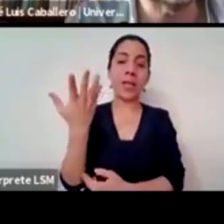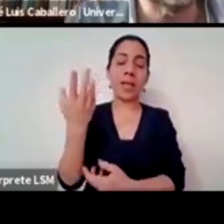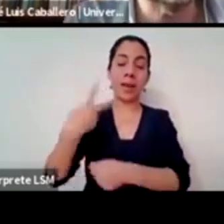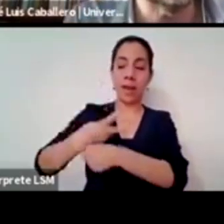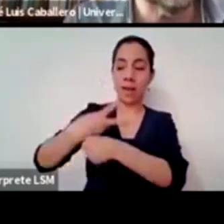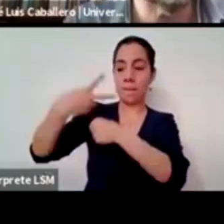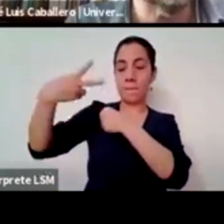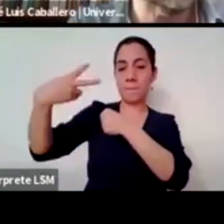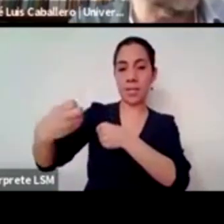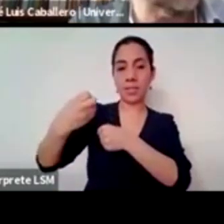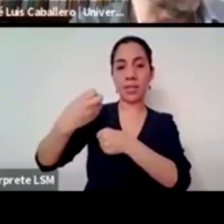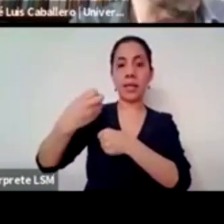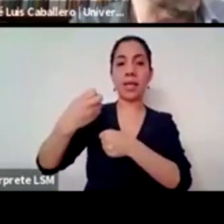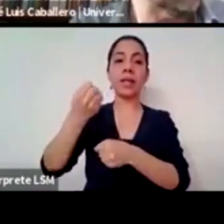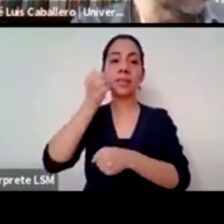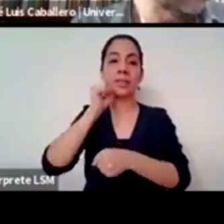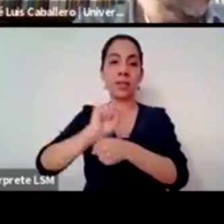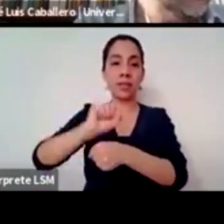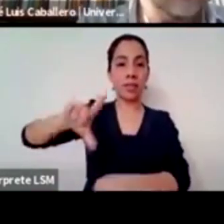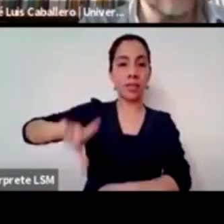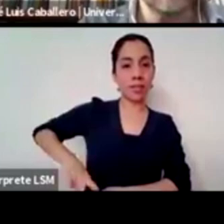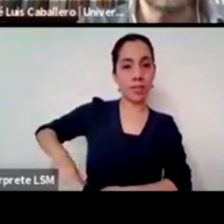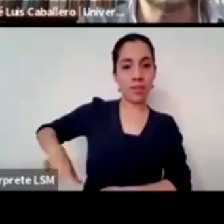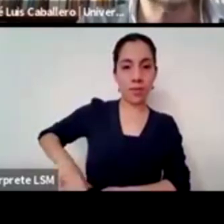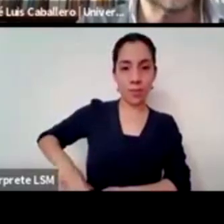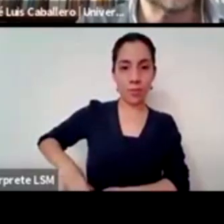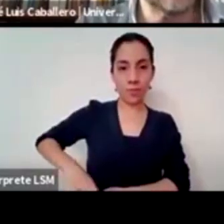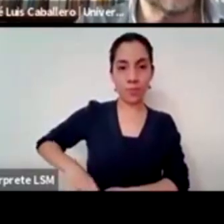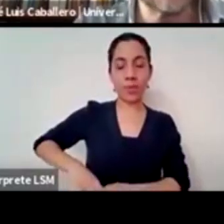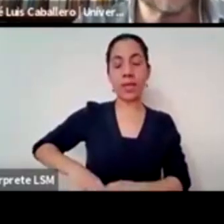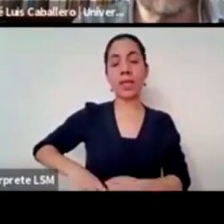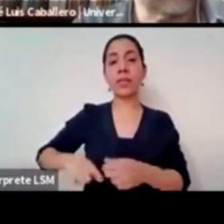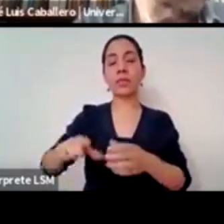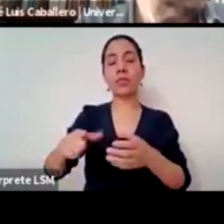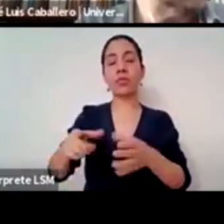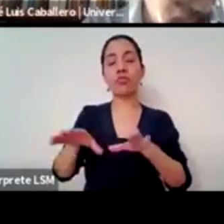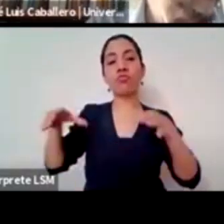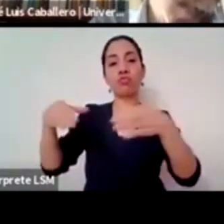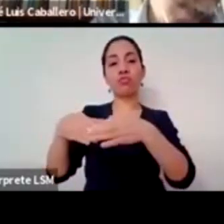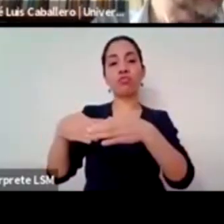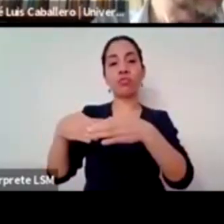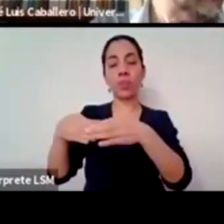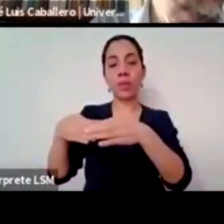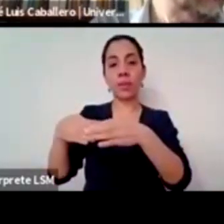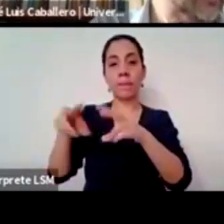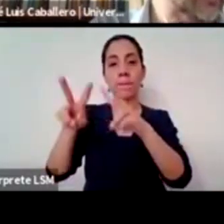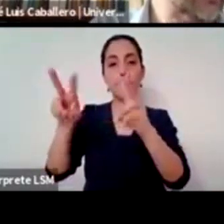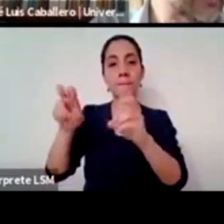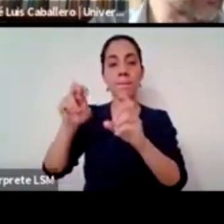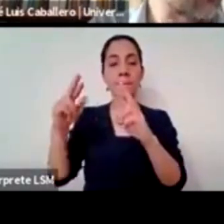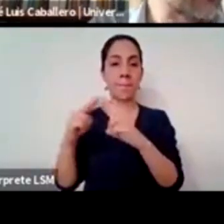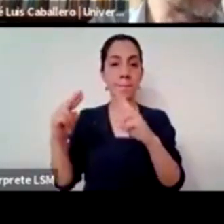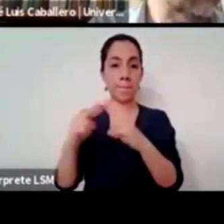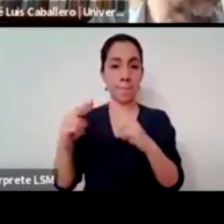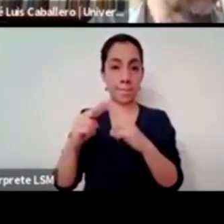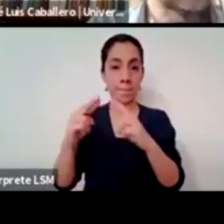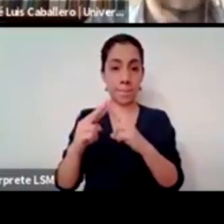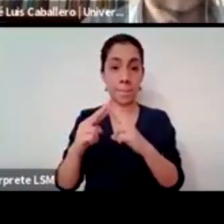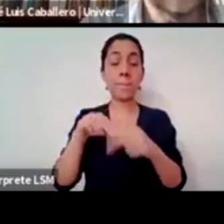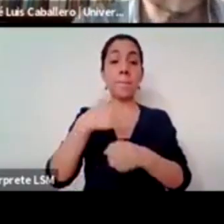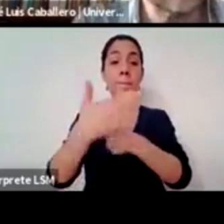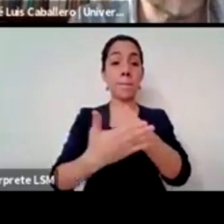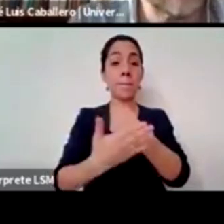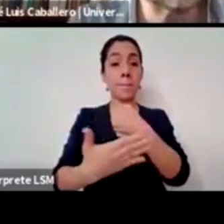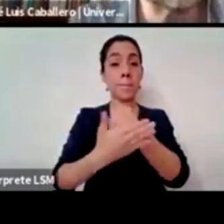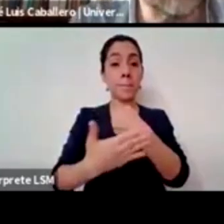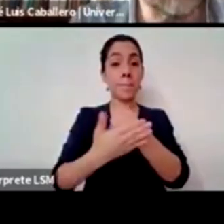la Dirección de Asuntos Religiosos les invito también a todas y a todos al siguiente conversatorio es